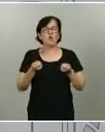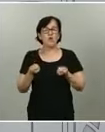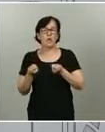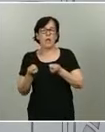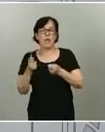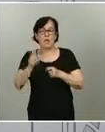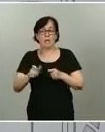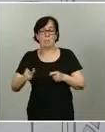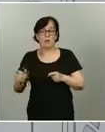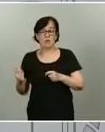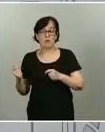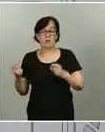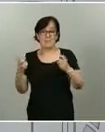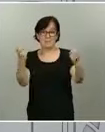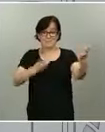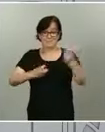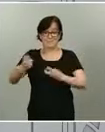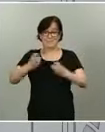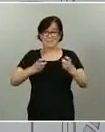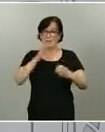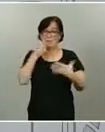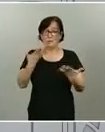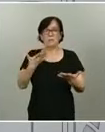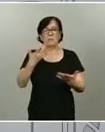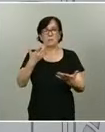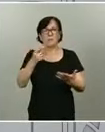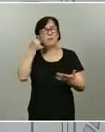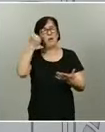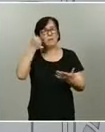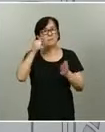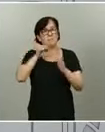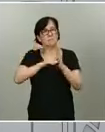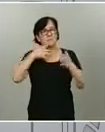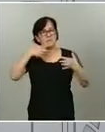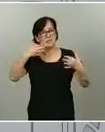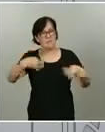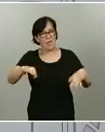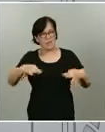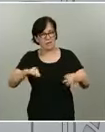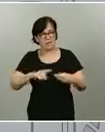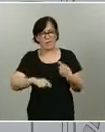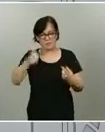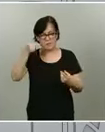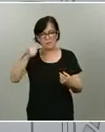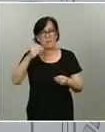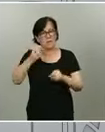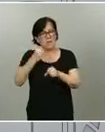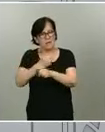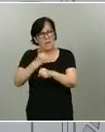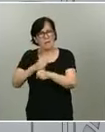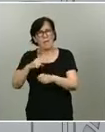puntos puede ser una medida más sencilla. Esto es una medida que están también trabajando varios países.